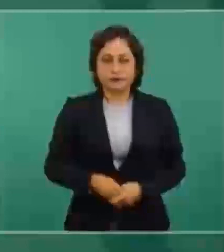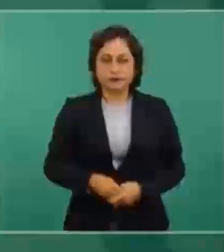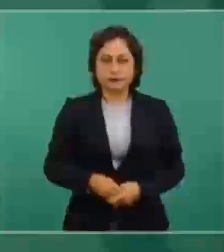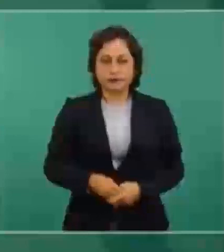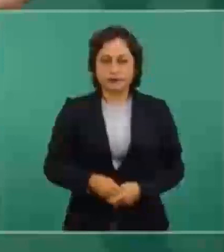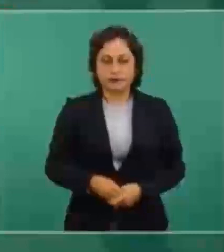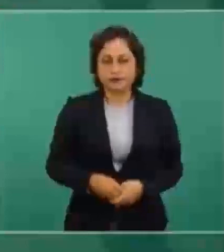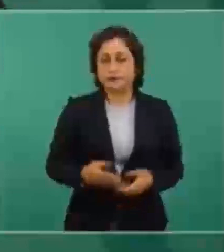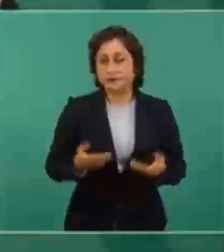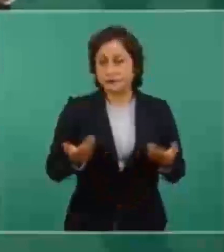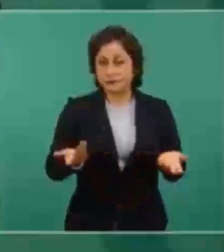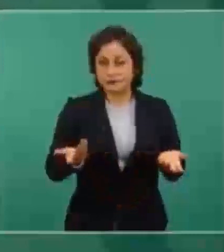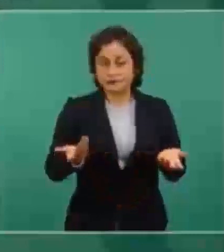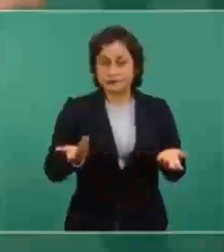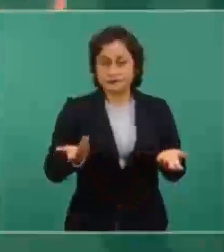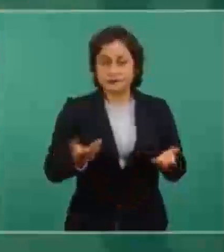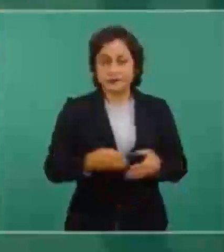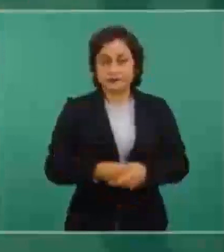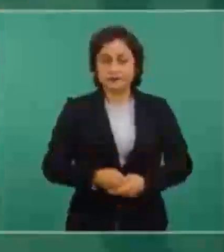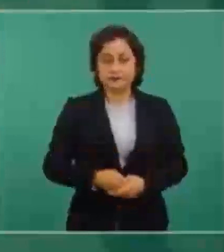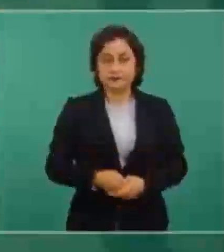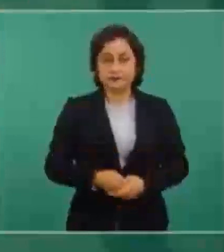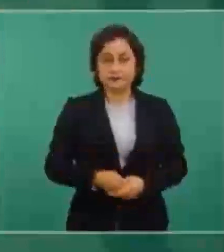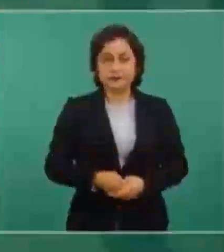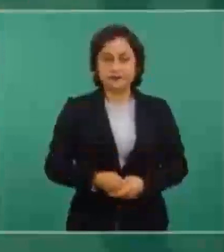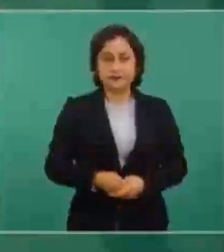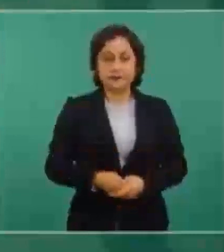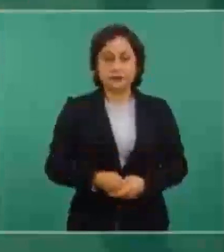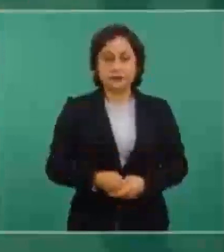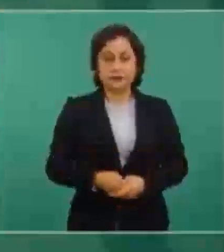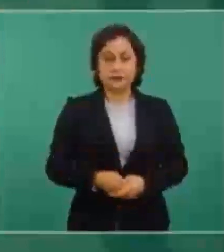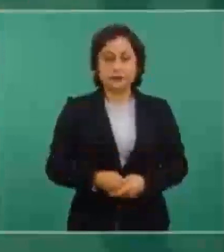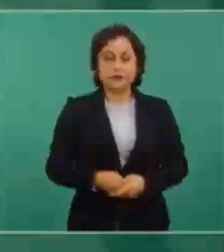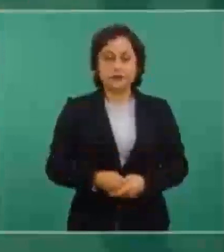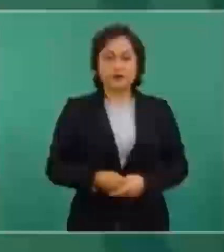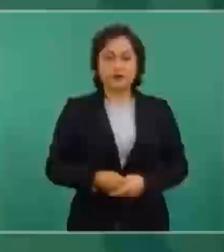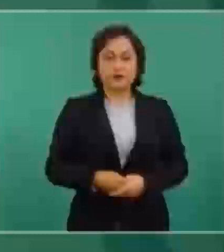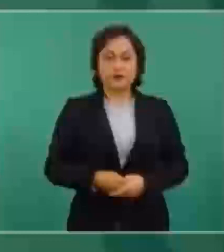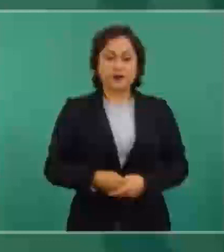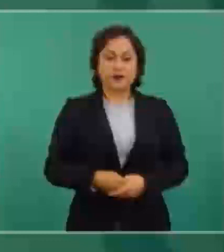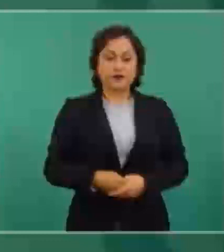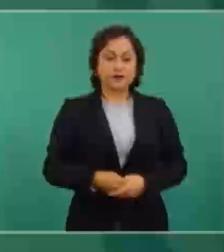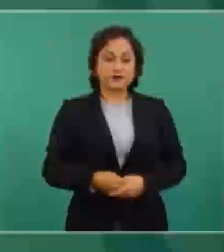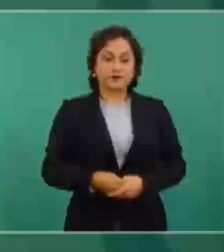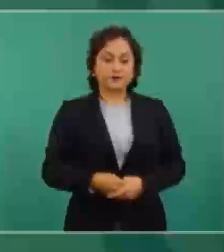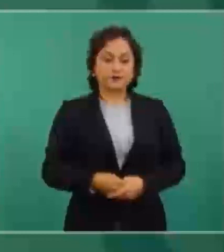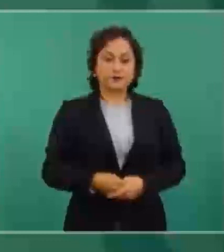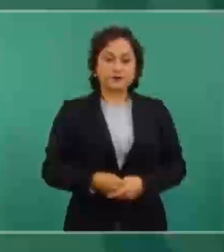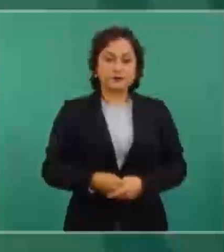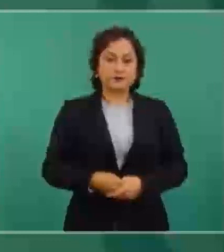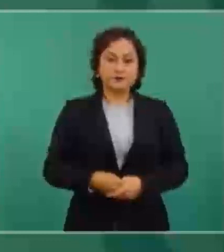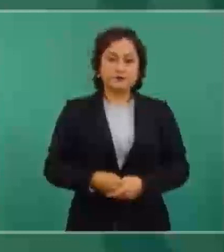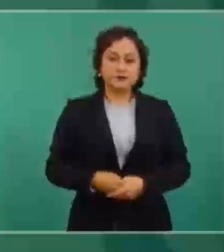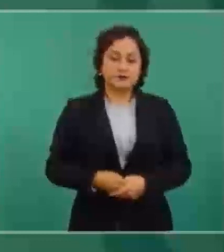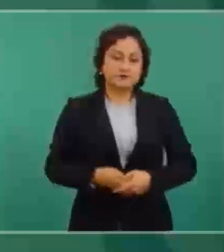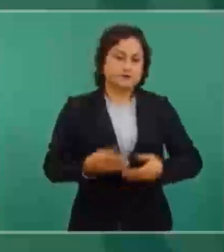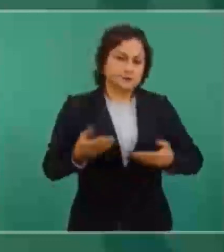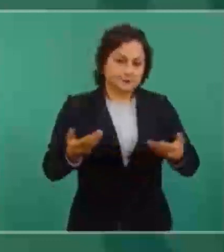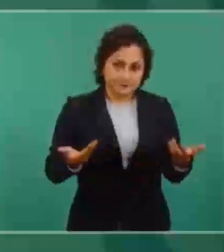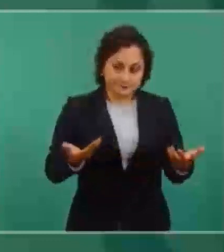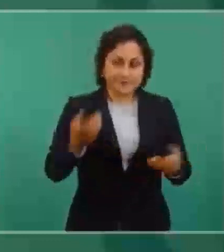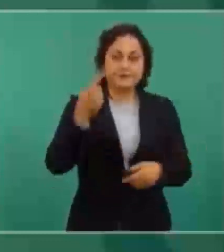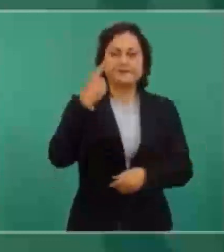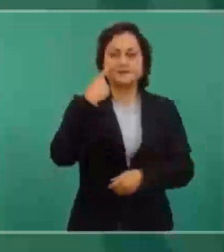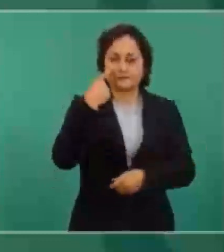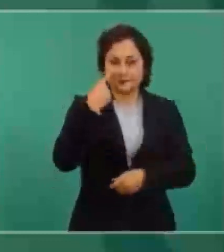Para no caer en conflicto, porque si